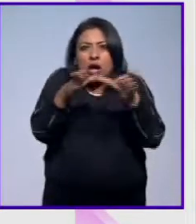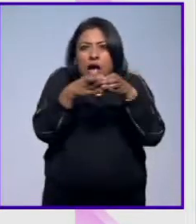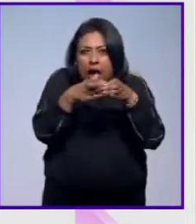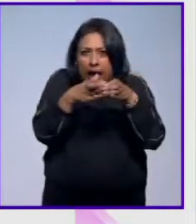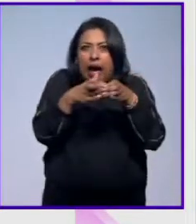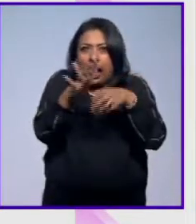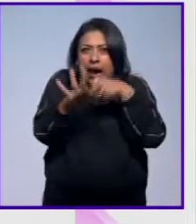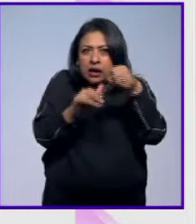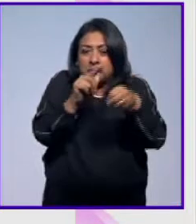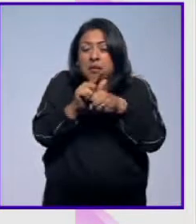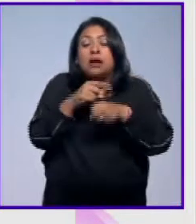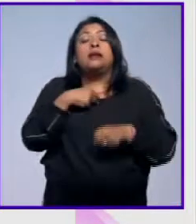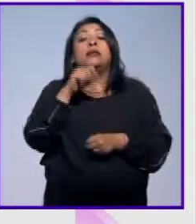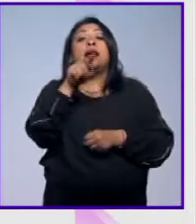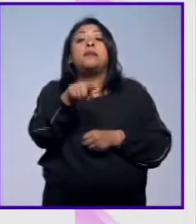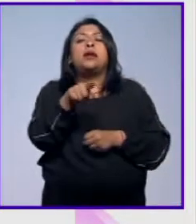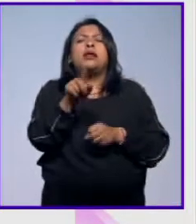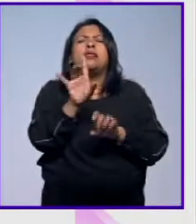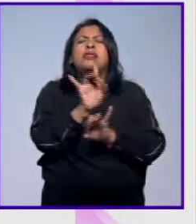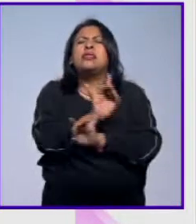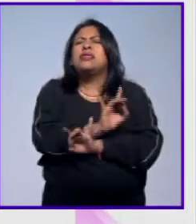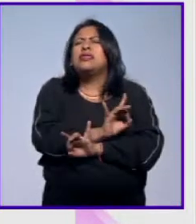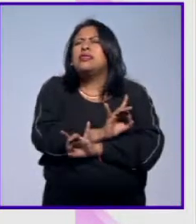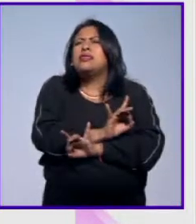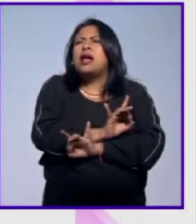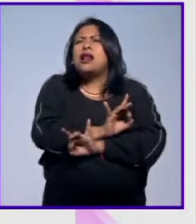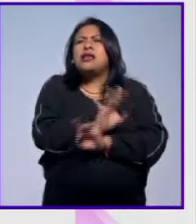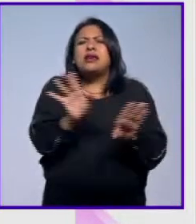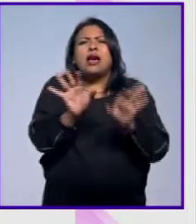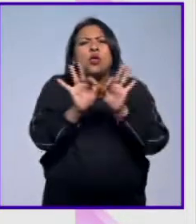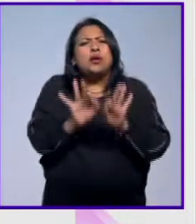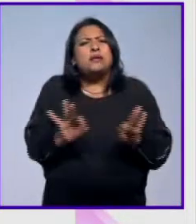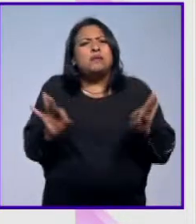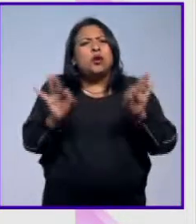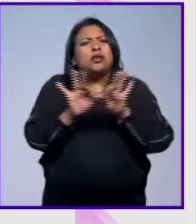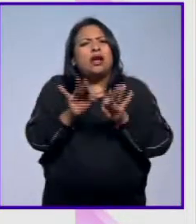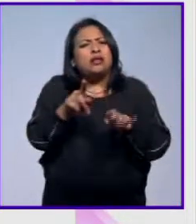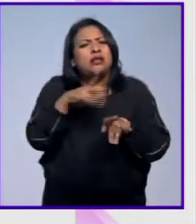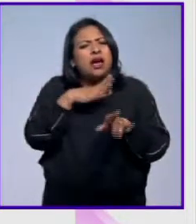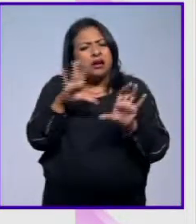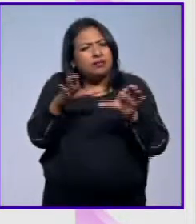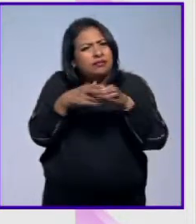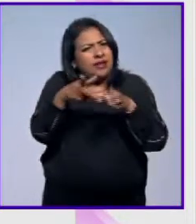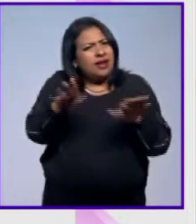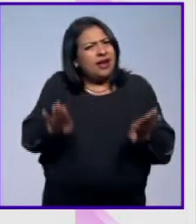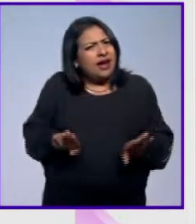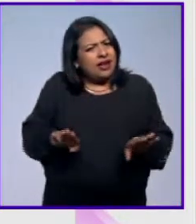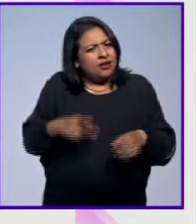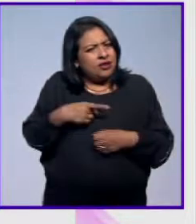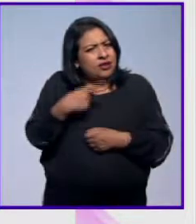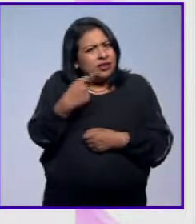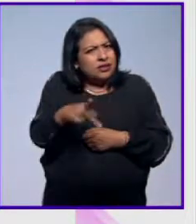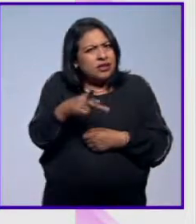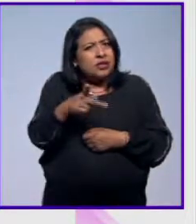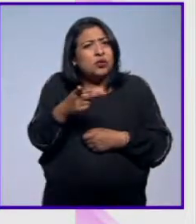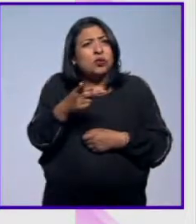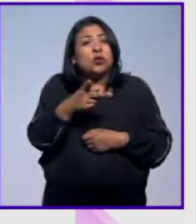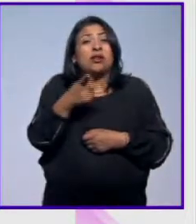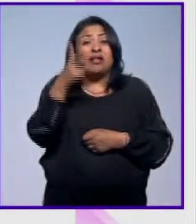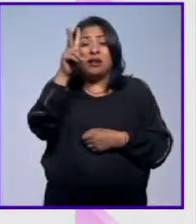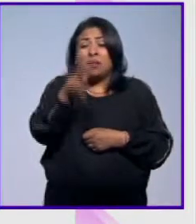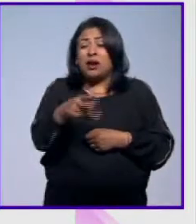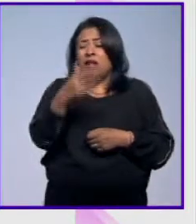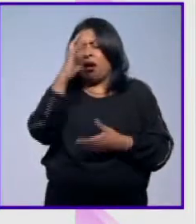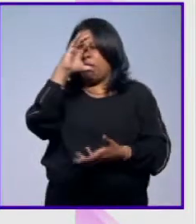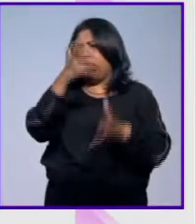Y no solamente eso, el delicado equilibrio que permite que exista una especie de estas características y que esta tragedia que está